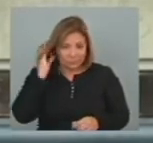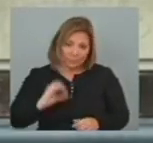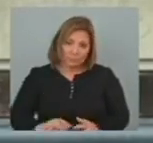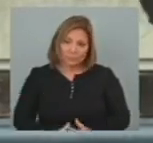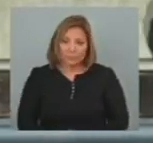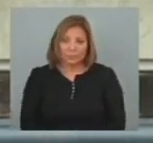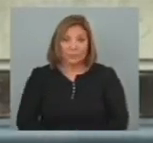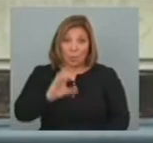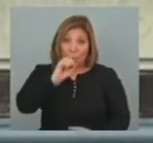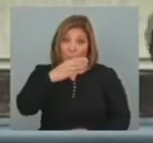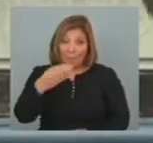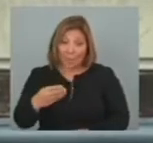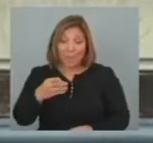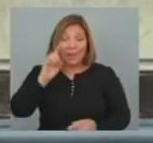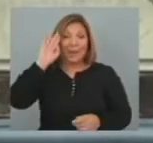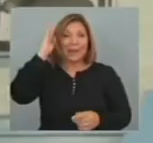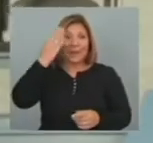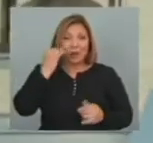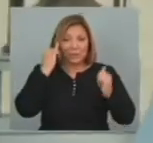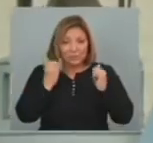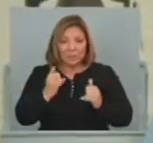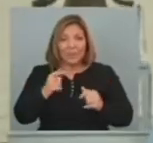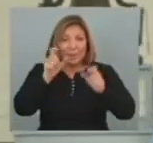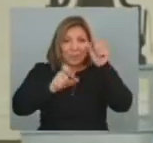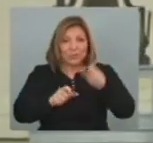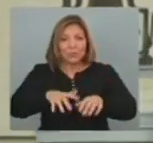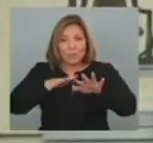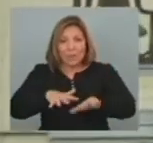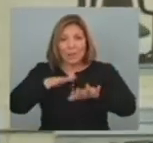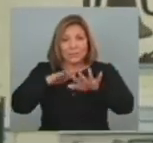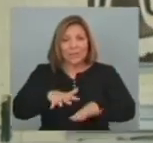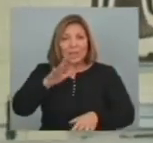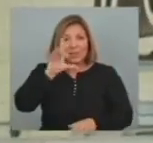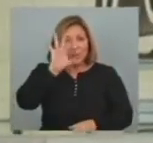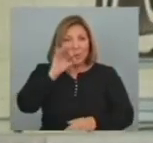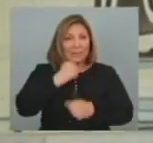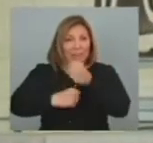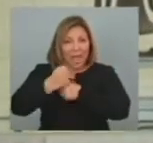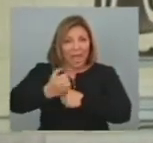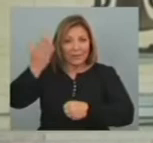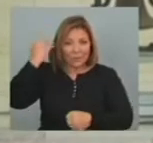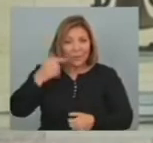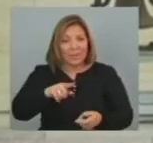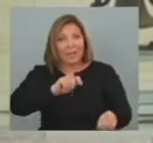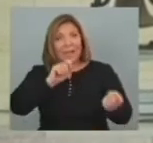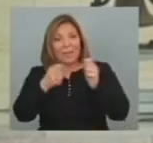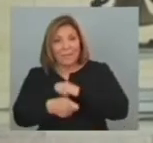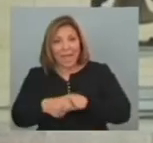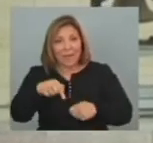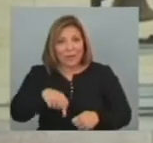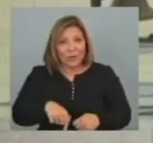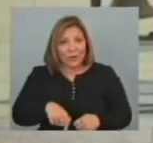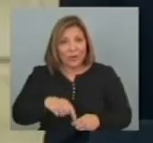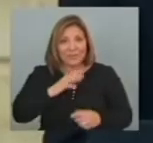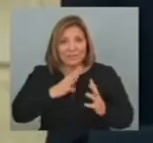Barack Obama Reconoció Que aquellos Que marcharon Hace 50 años Consiguieron cambiar El país Y más tarde